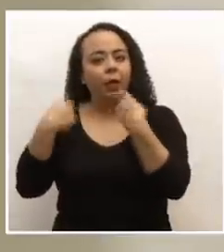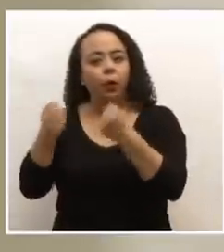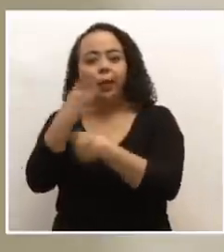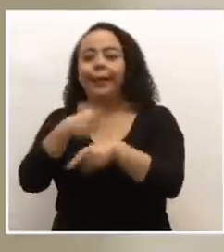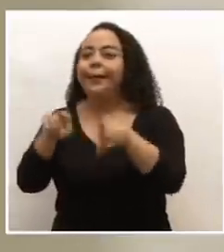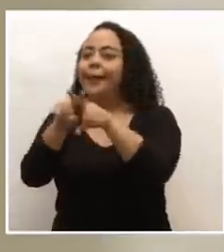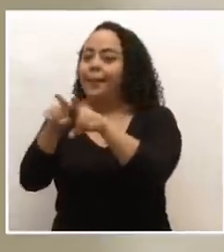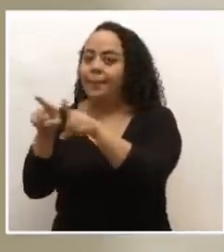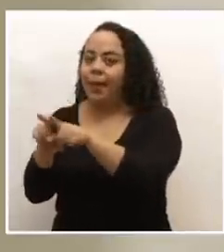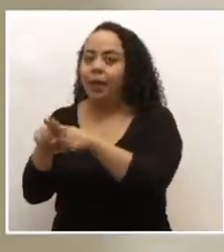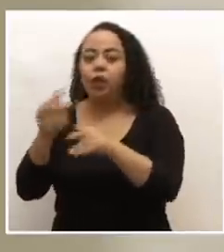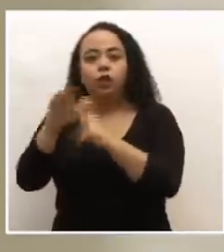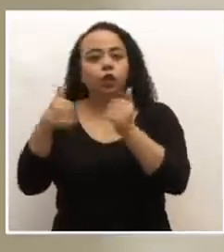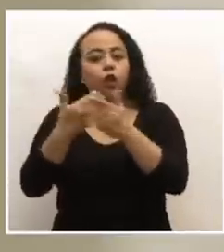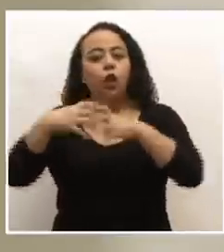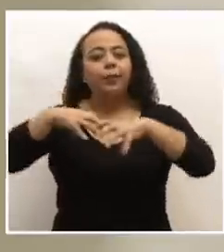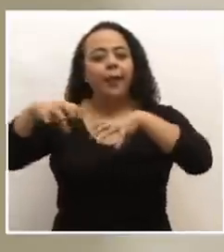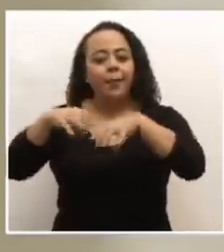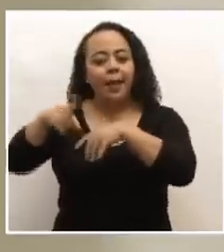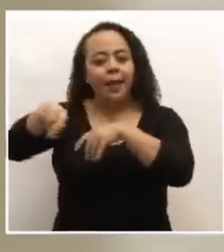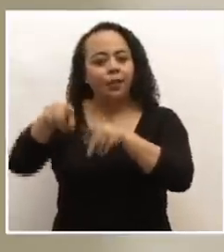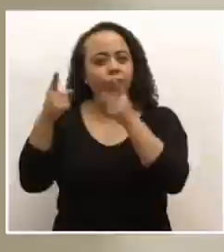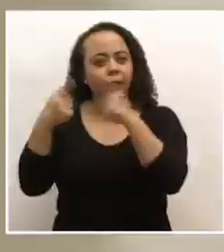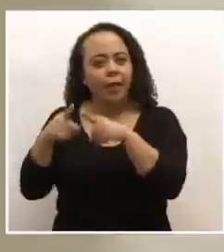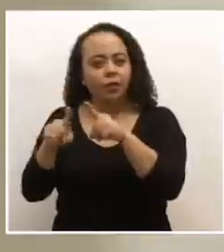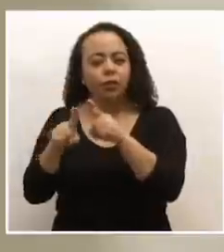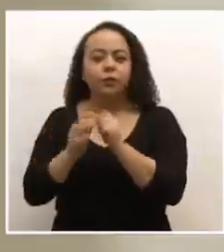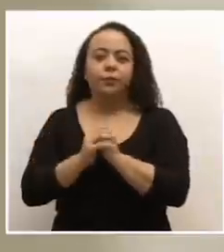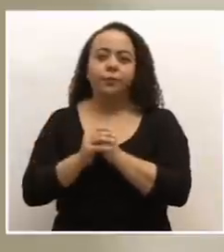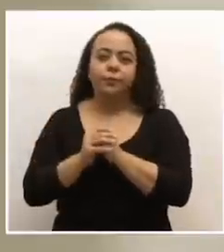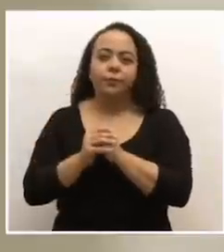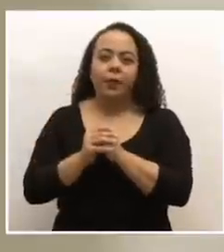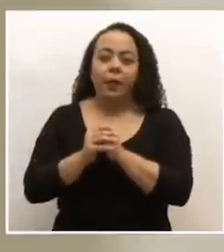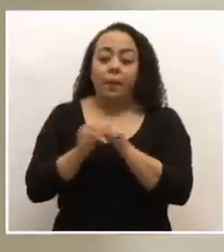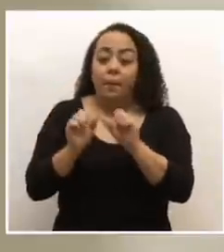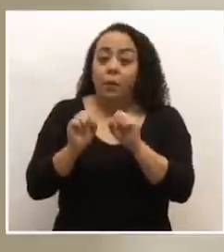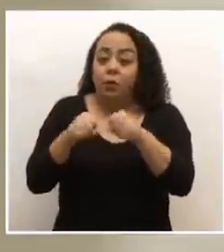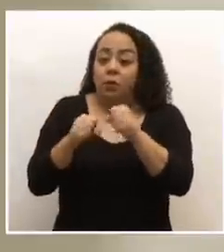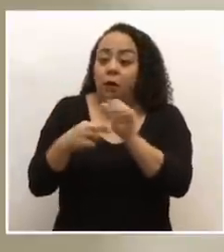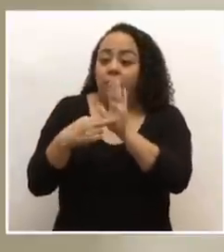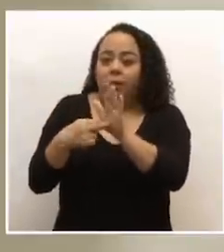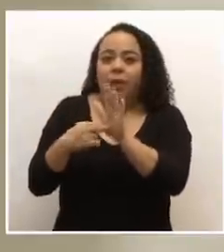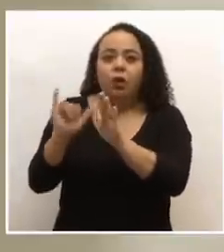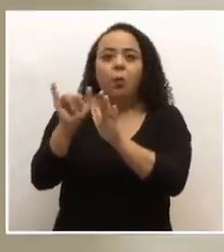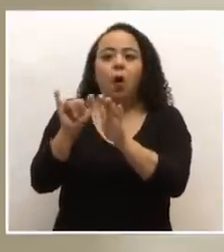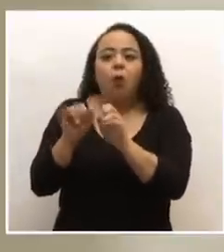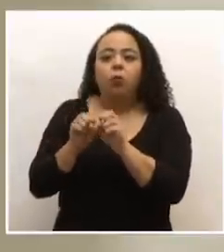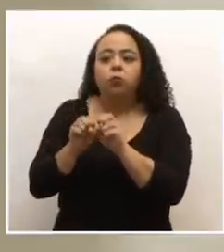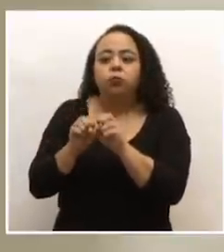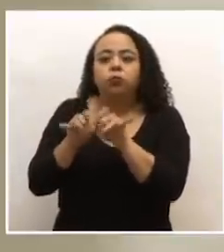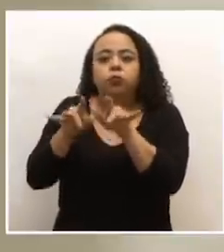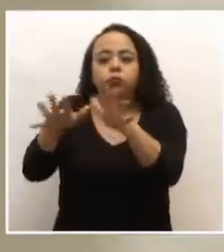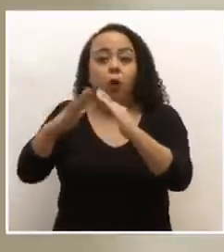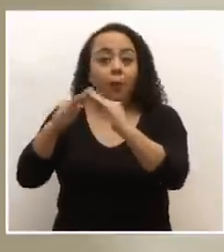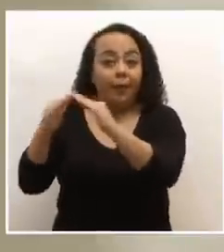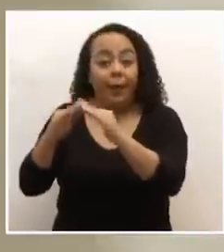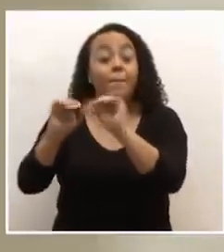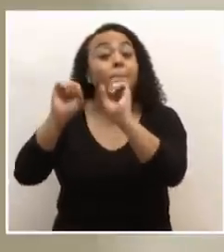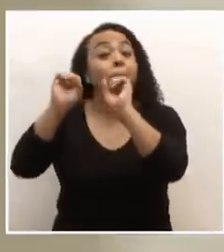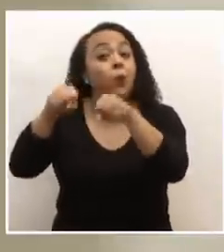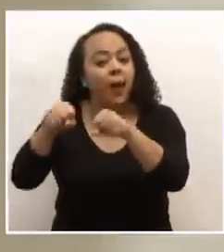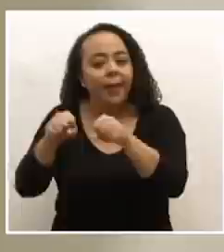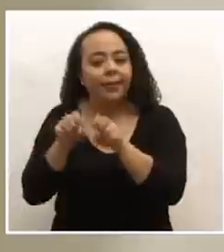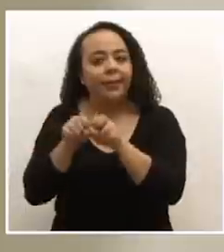también todo lo que es la dinámica de esos casos. El potencial de representar una transmisión comunitaria amplificada. Puede haber transmisión